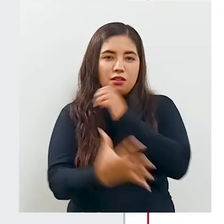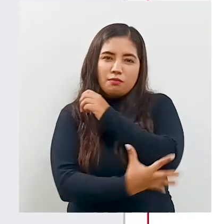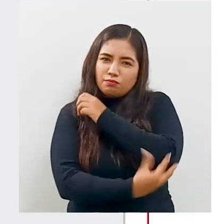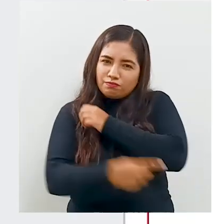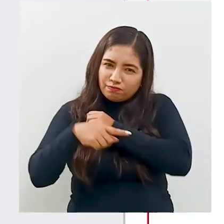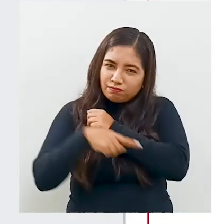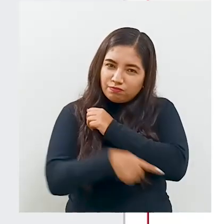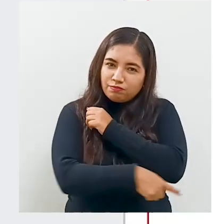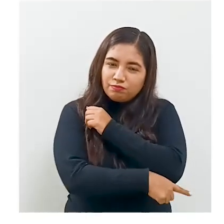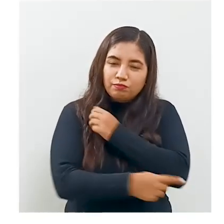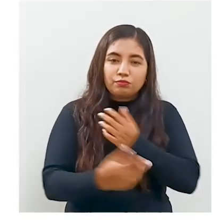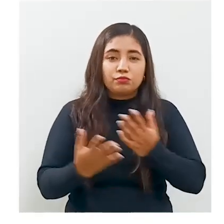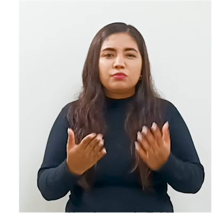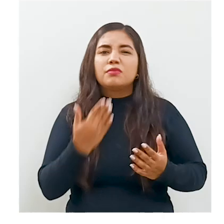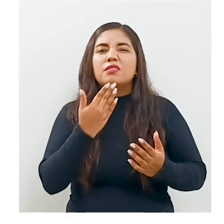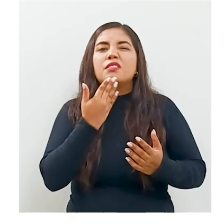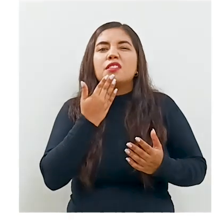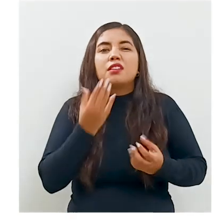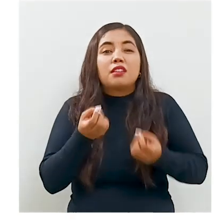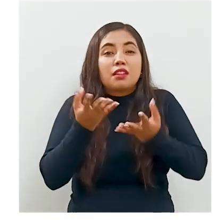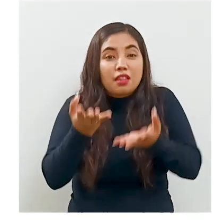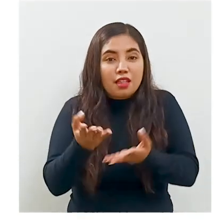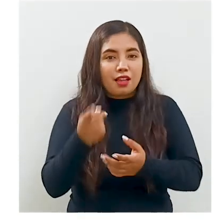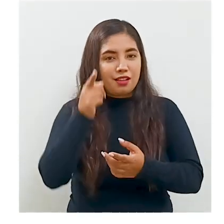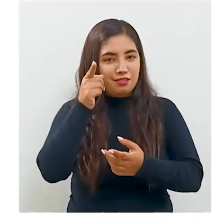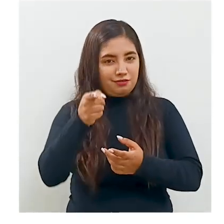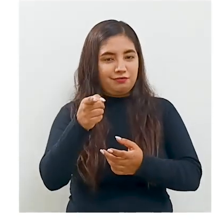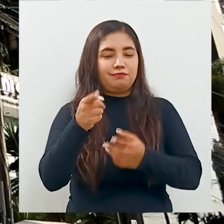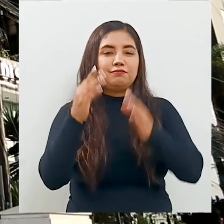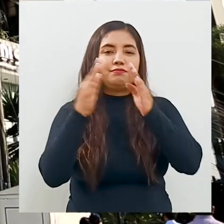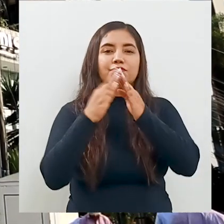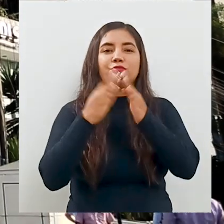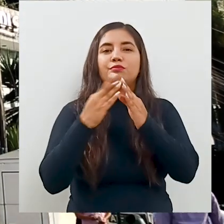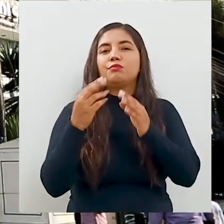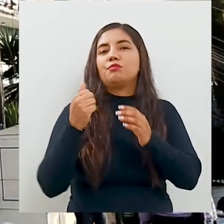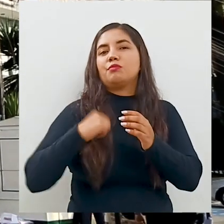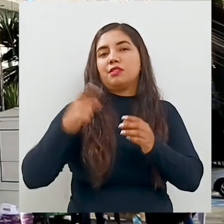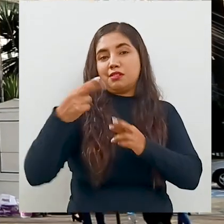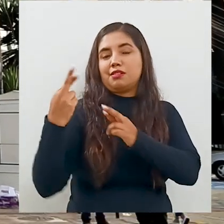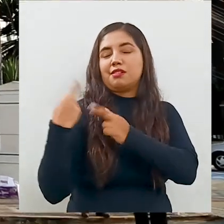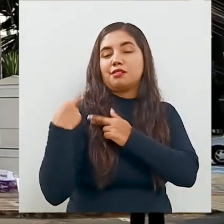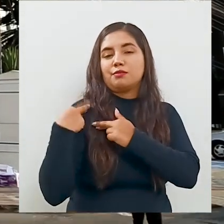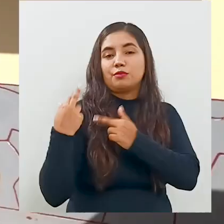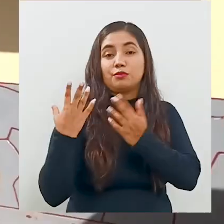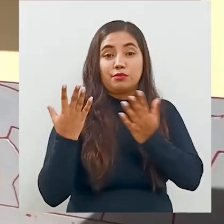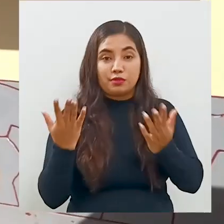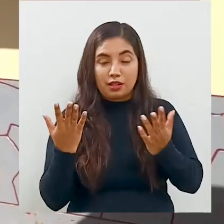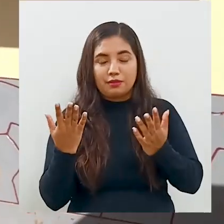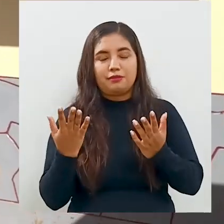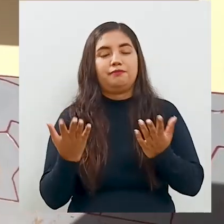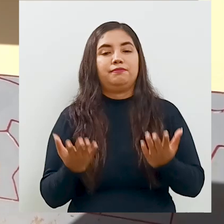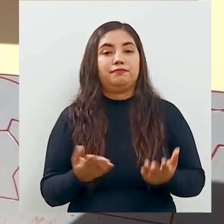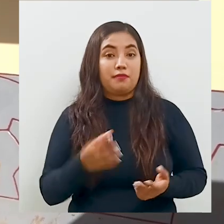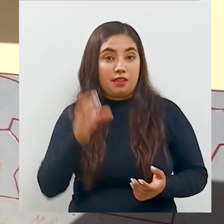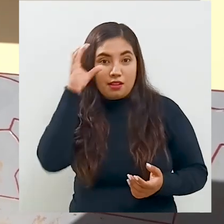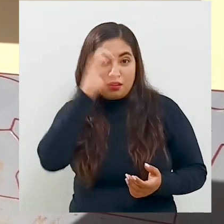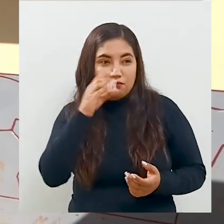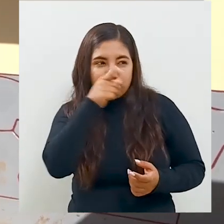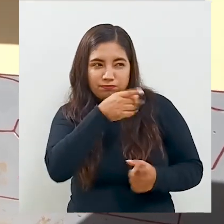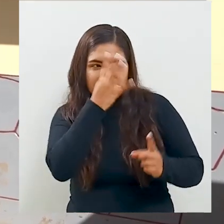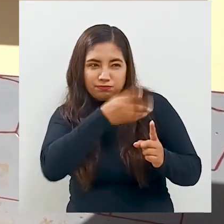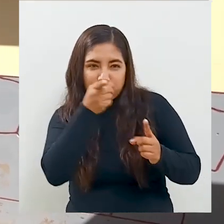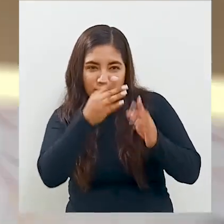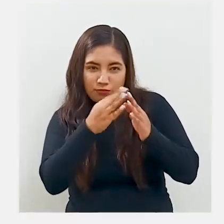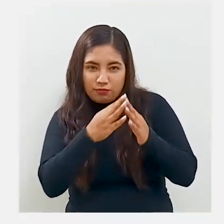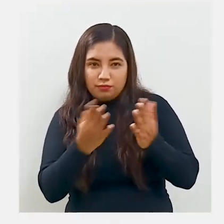la condición de pobreza extrema, la cual es otorgada por el Sistema de Focalización de Hogares CISFO del MIRIS, a través de las municipalidades